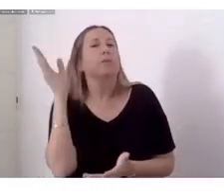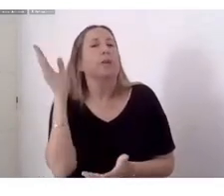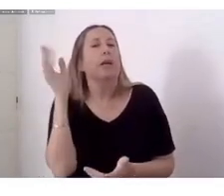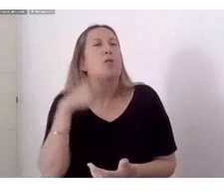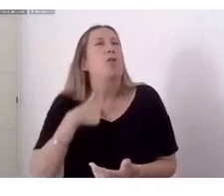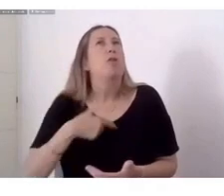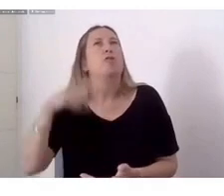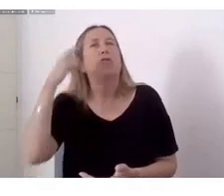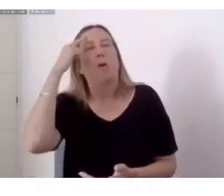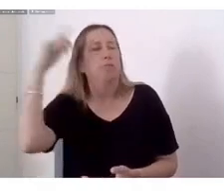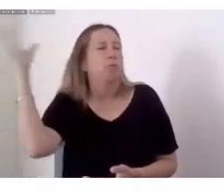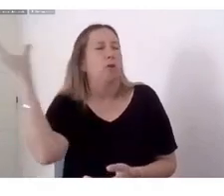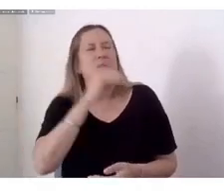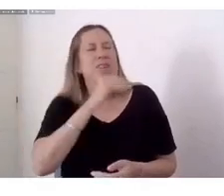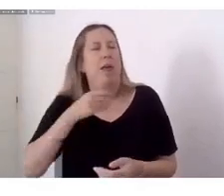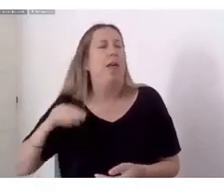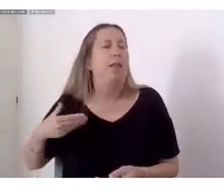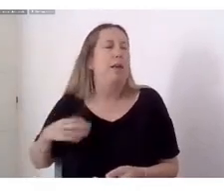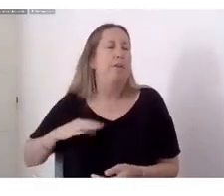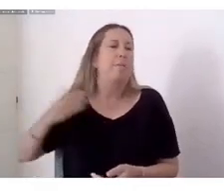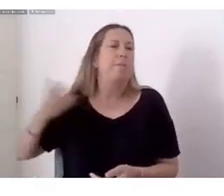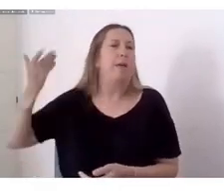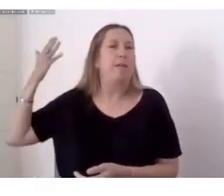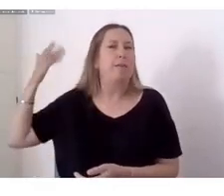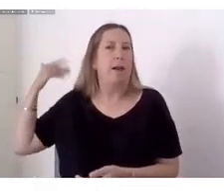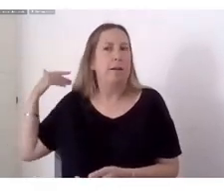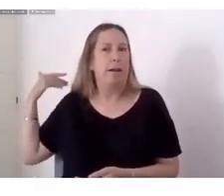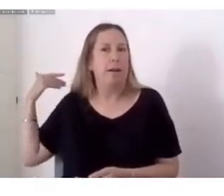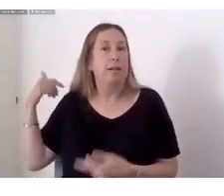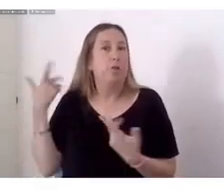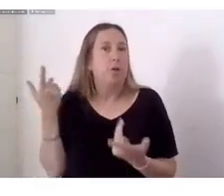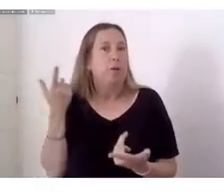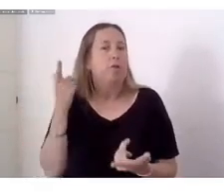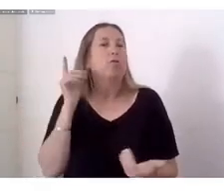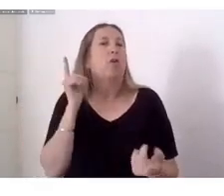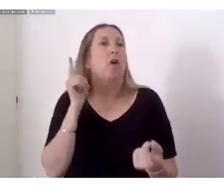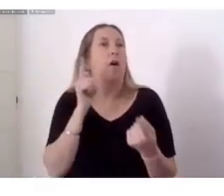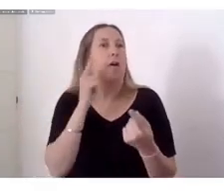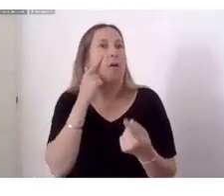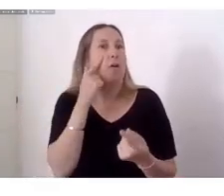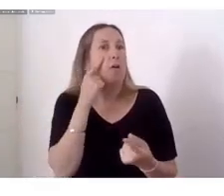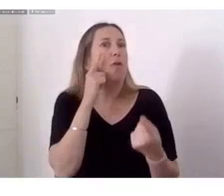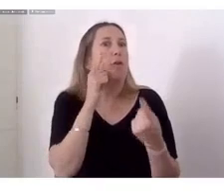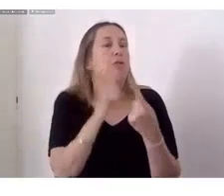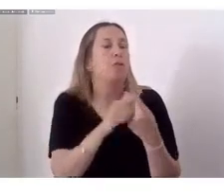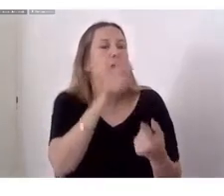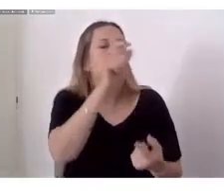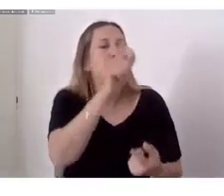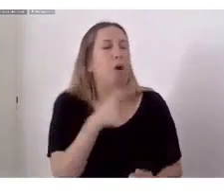A un magnate le entregué Mi corazón